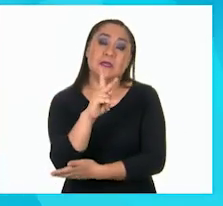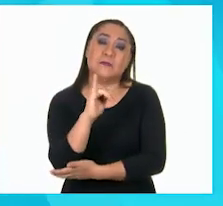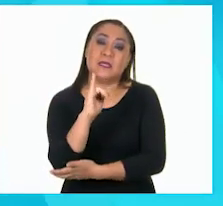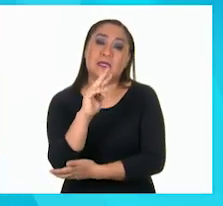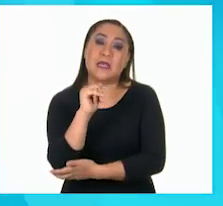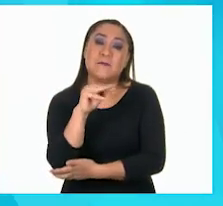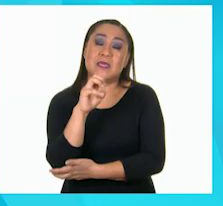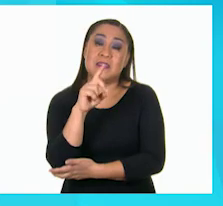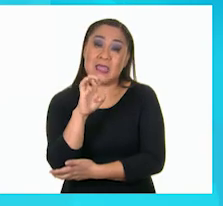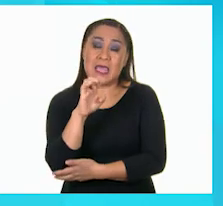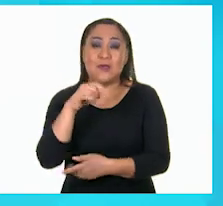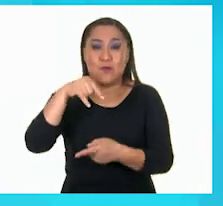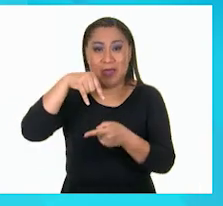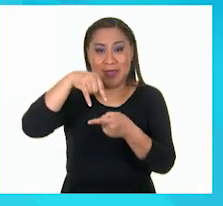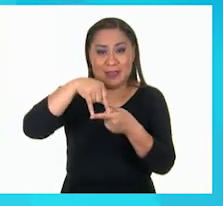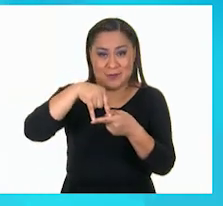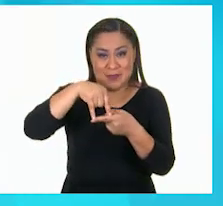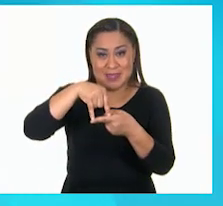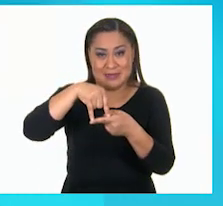cuadrangular.